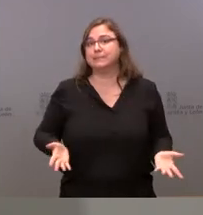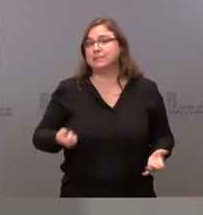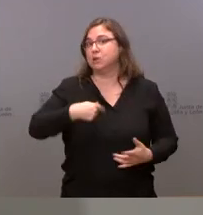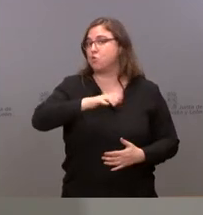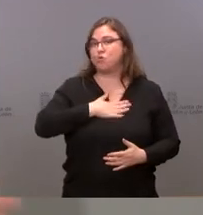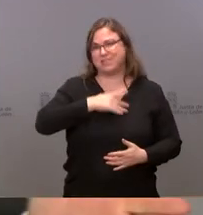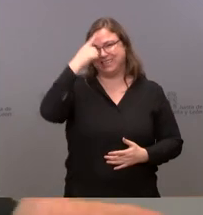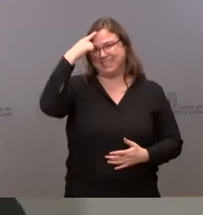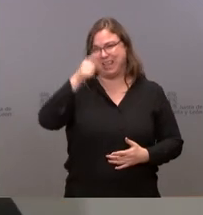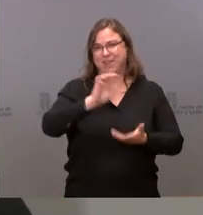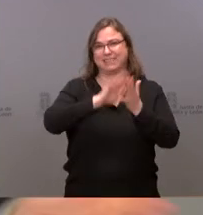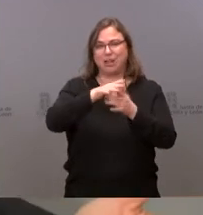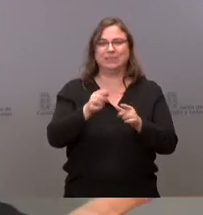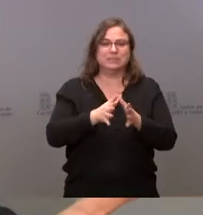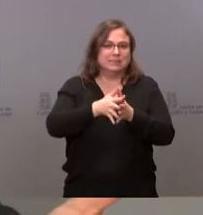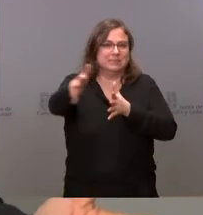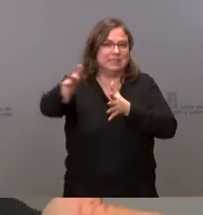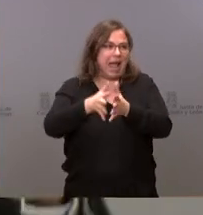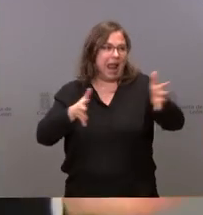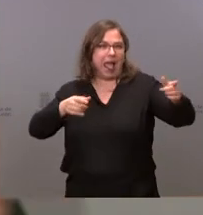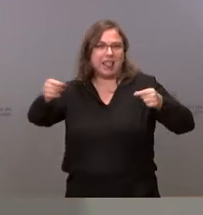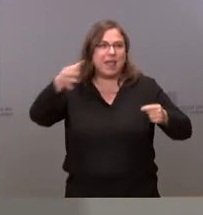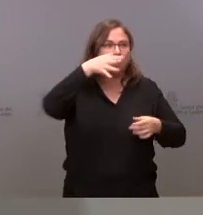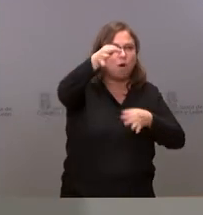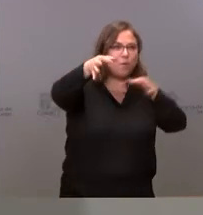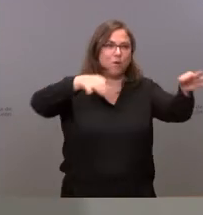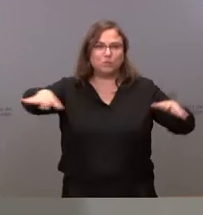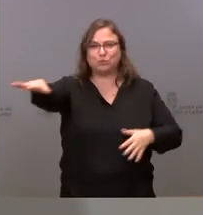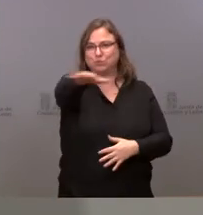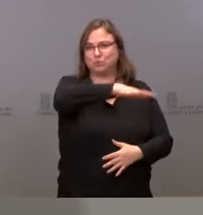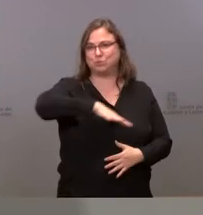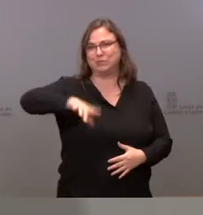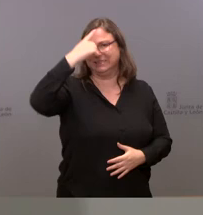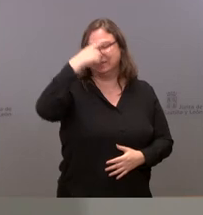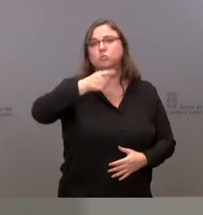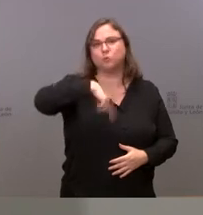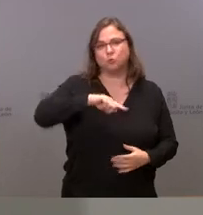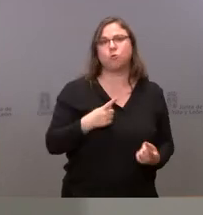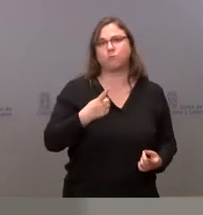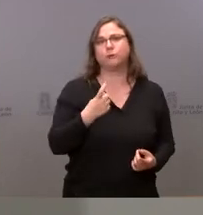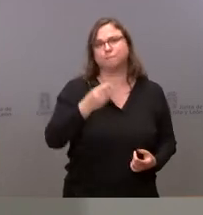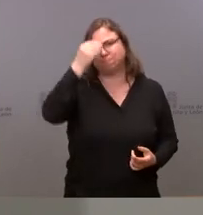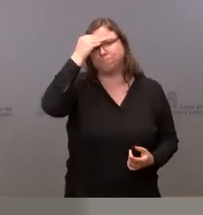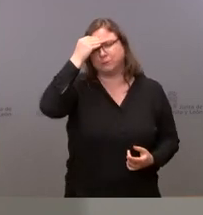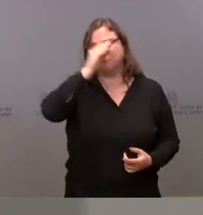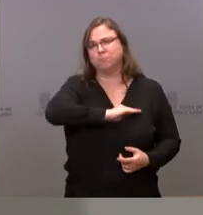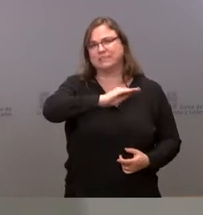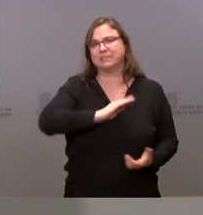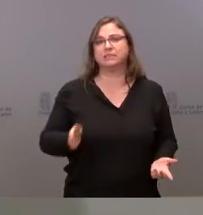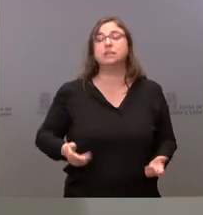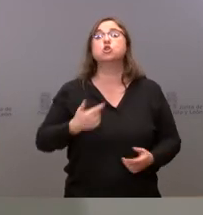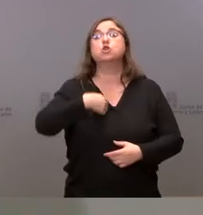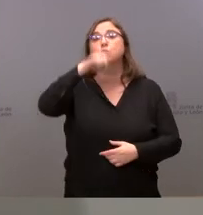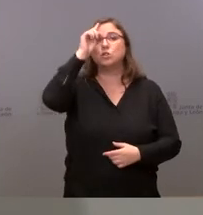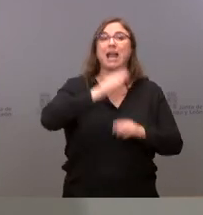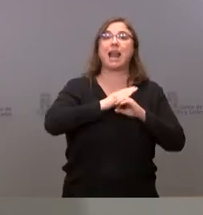una comunidad de otro lado muy extensa y muy dispersa y por tanto desde el punto de vista de presencia del territorio tendríamos que tener un peso muy elevado primero no sé si el